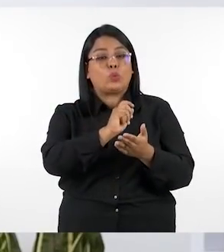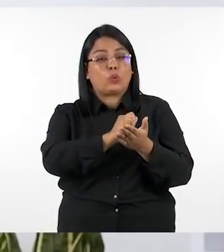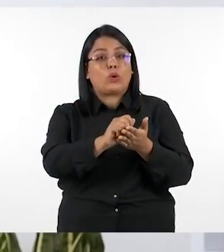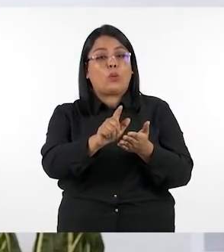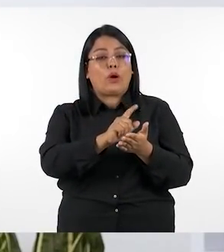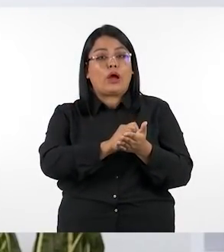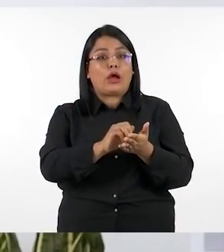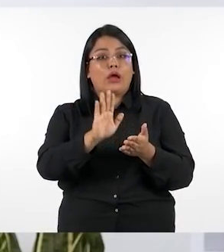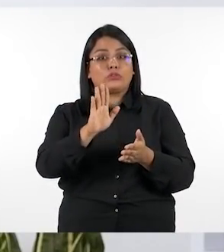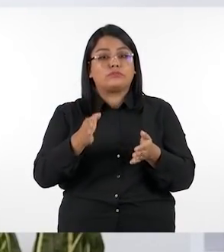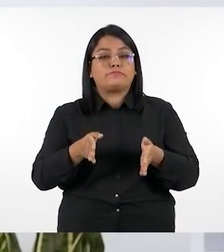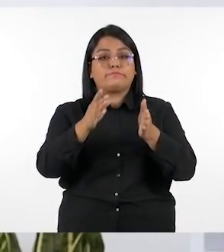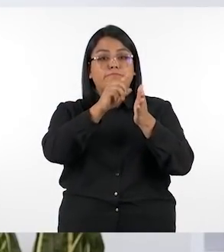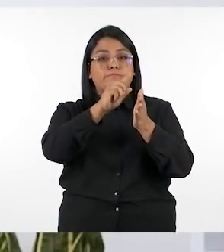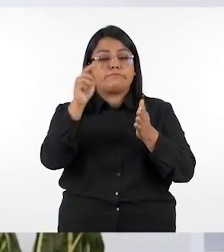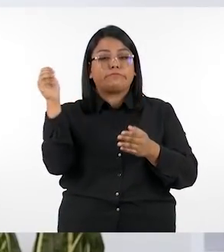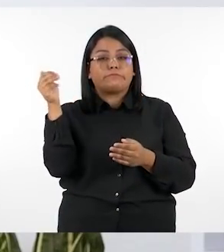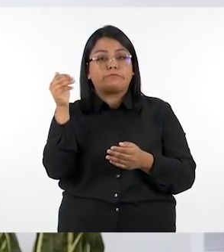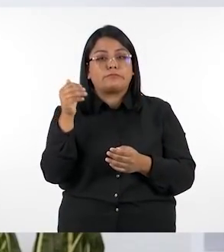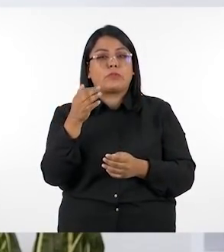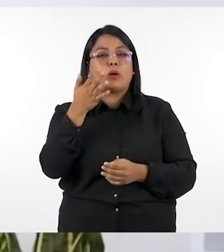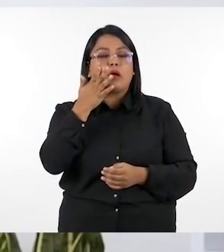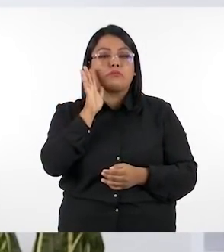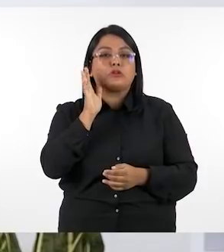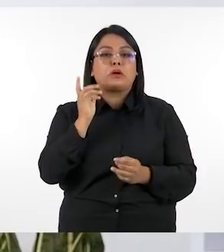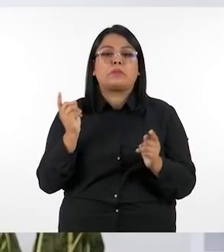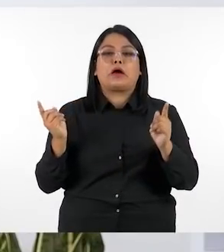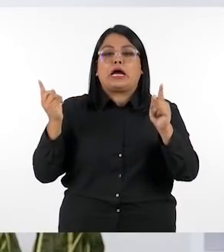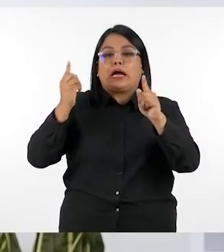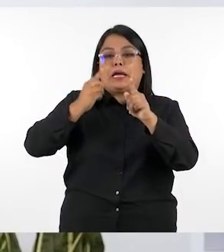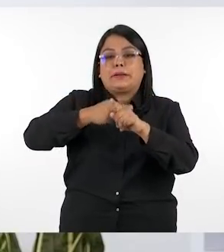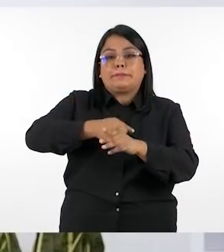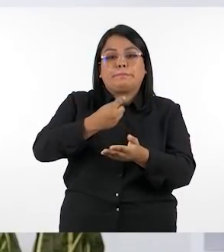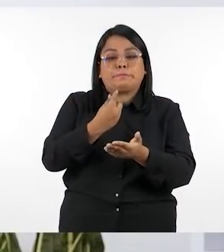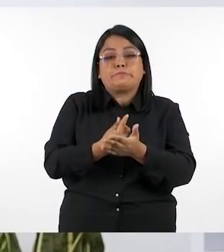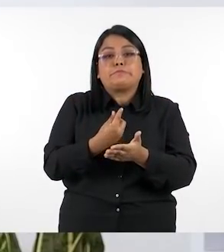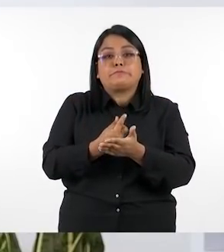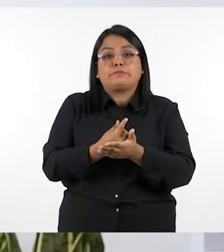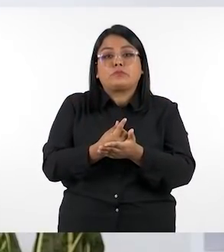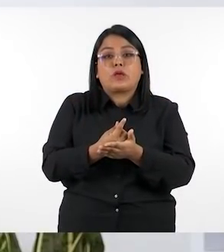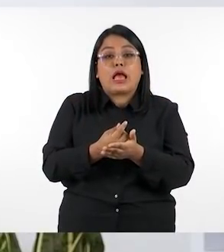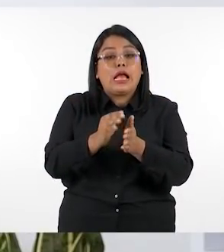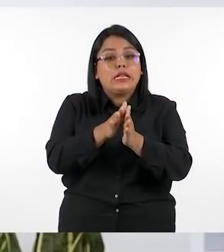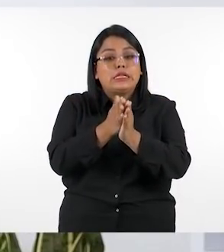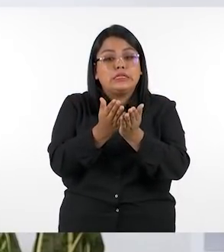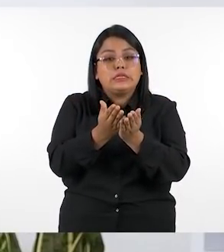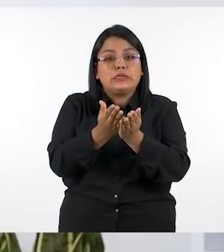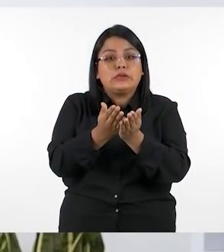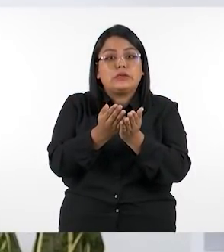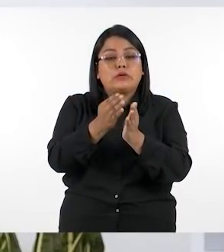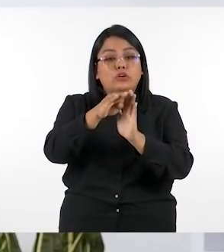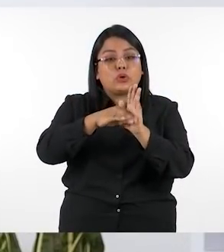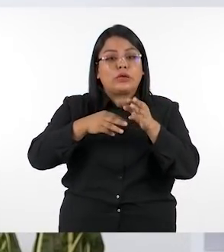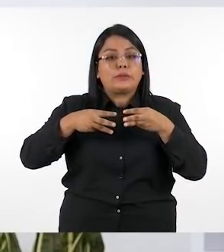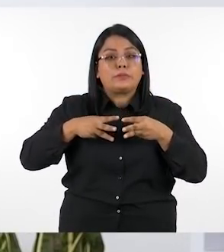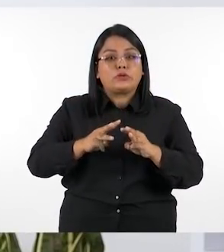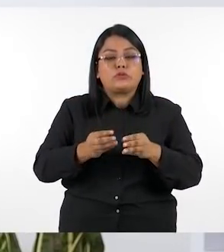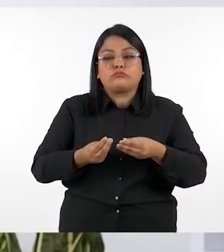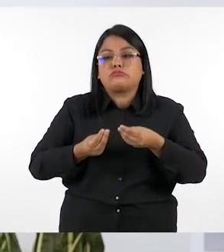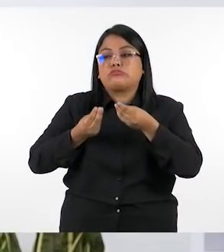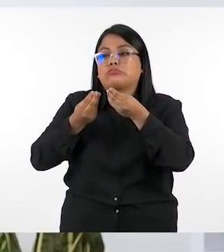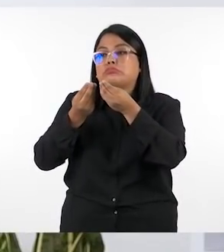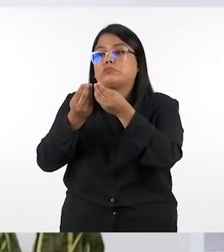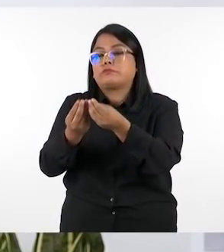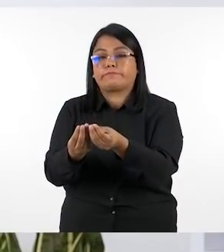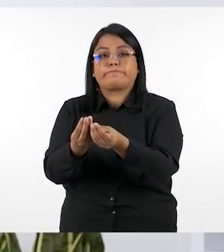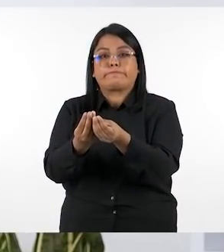quiere decir que si vamos a cambiar de grado ya no vamos a dar el mismo entonces entregamos esa guía o sugerencia metodológica